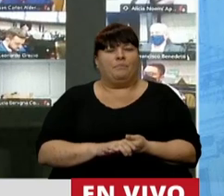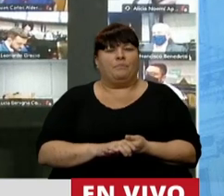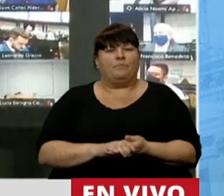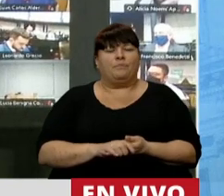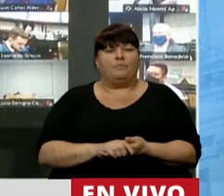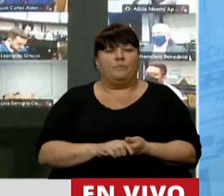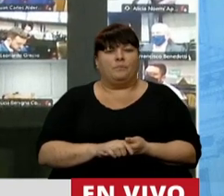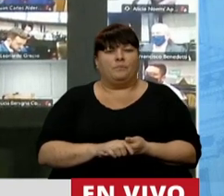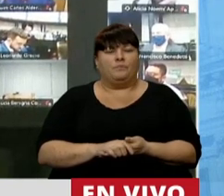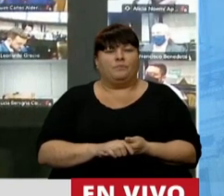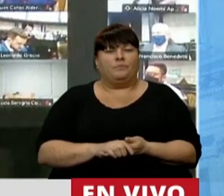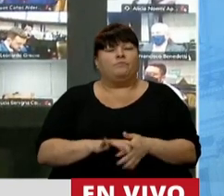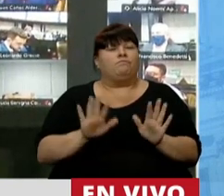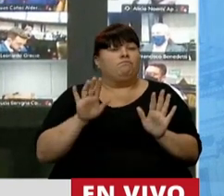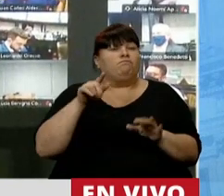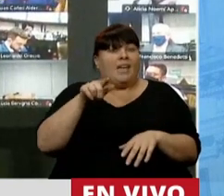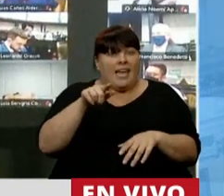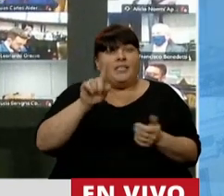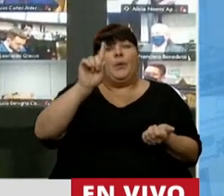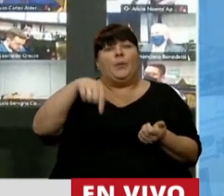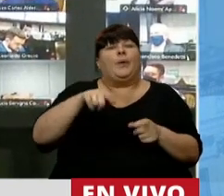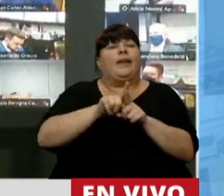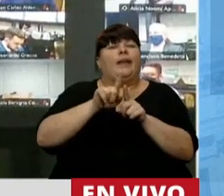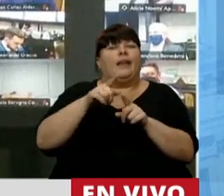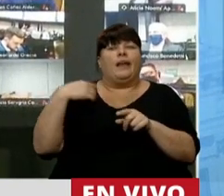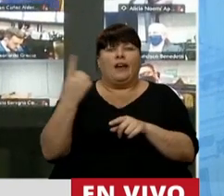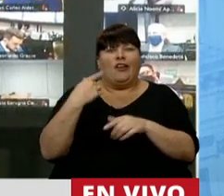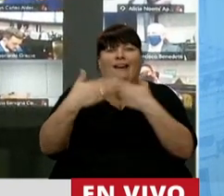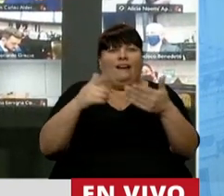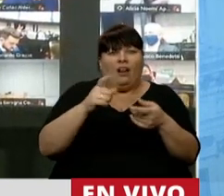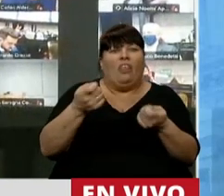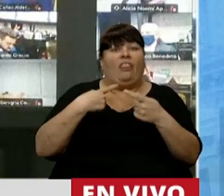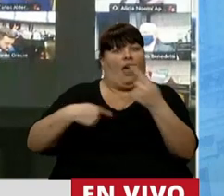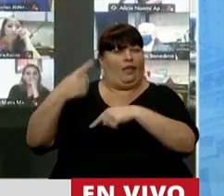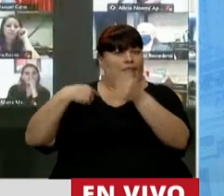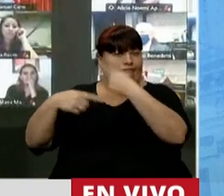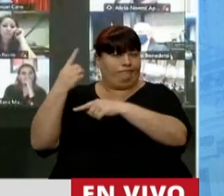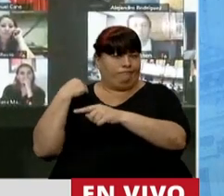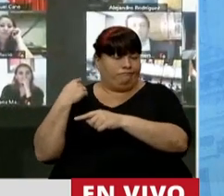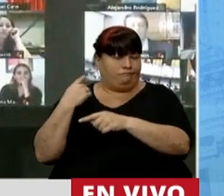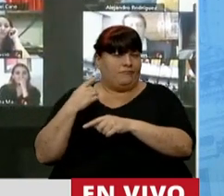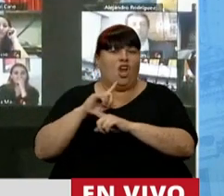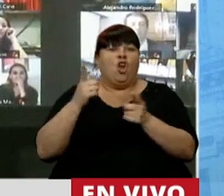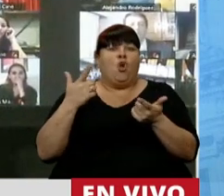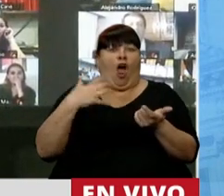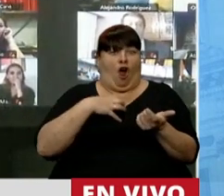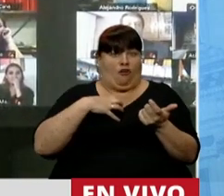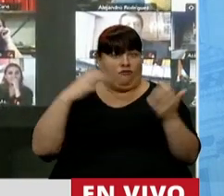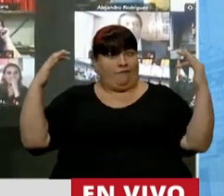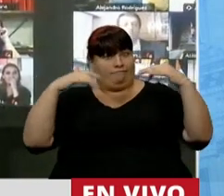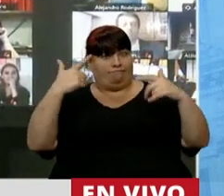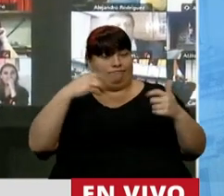Indefectiblemente, eso nos ha llevado a retroceder a nosotros, no a generar ni confianza,